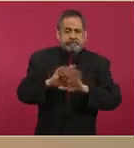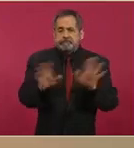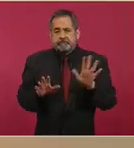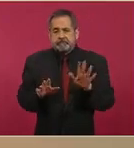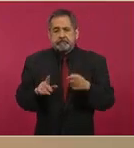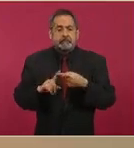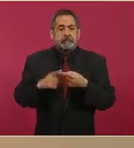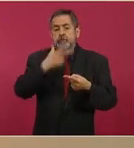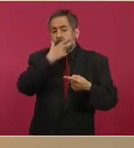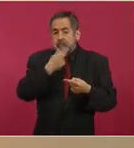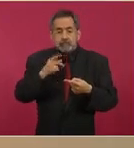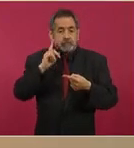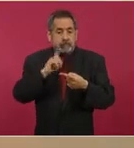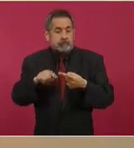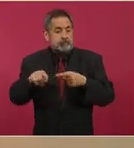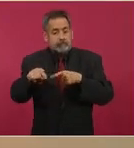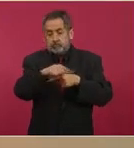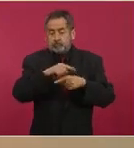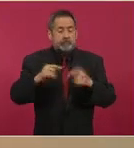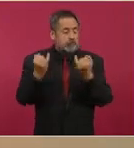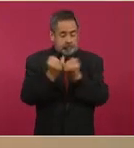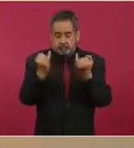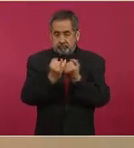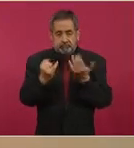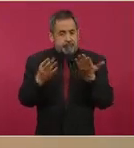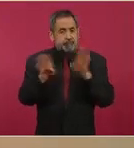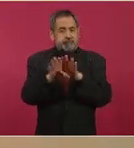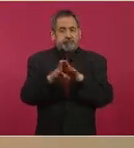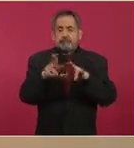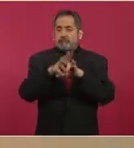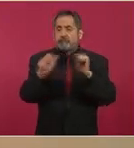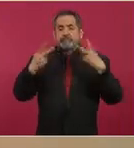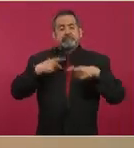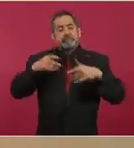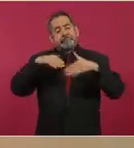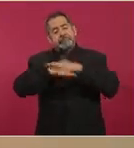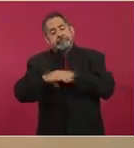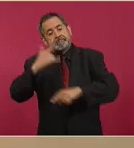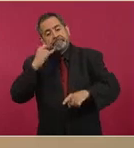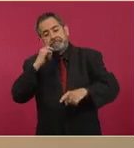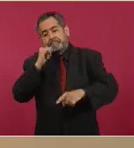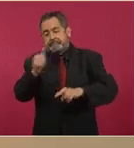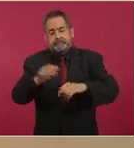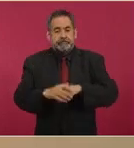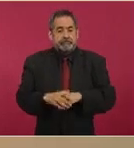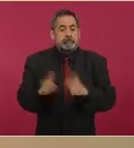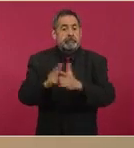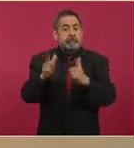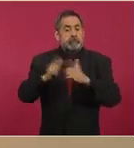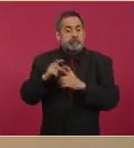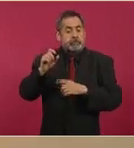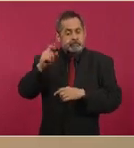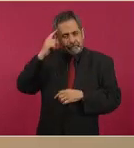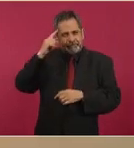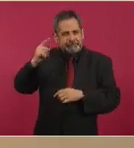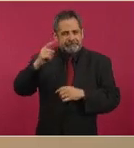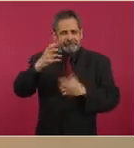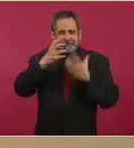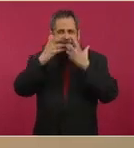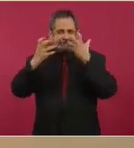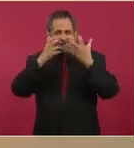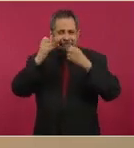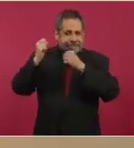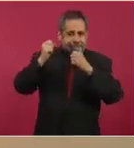a puerta cerrada. La porra, el grupo de animación de Querétaro, está vetado tres años de los